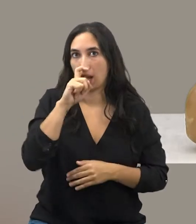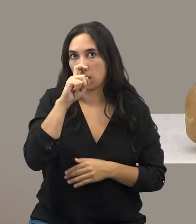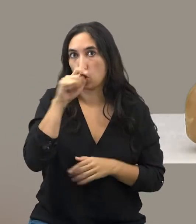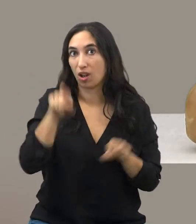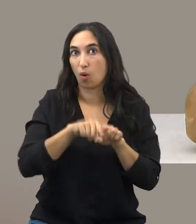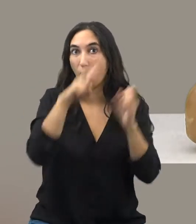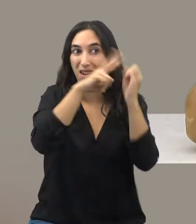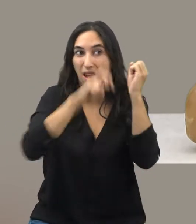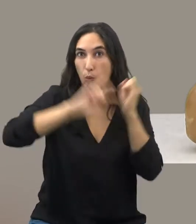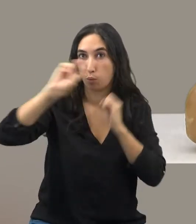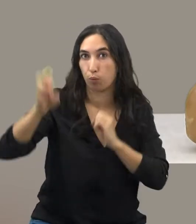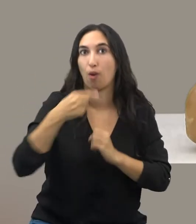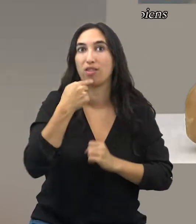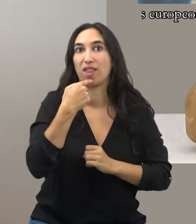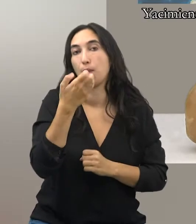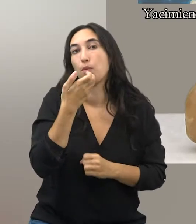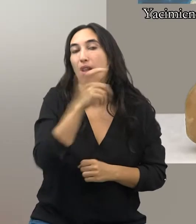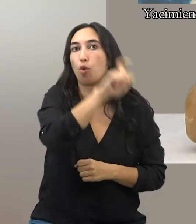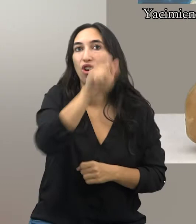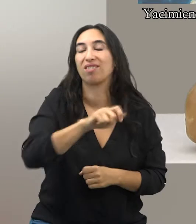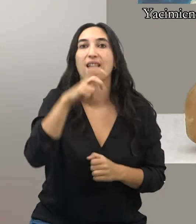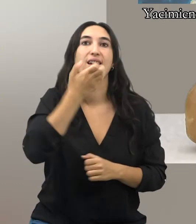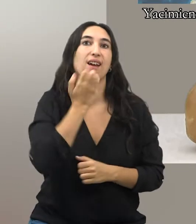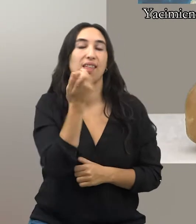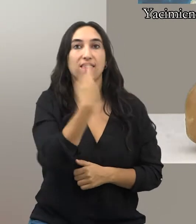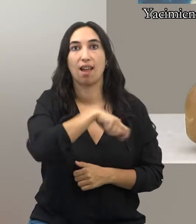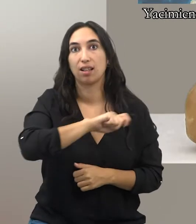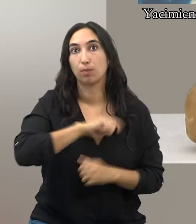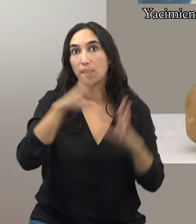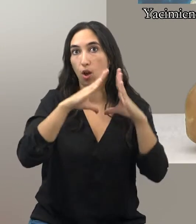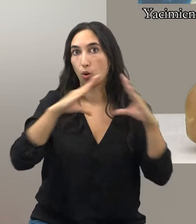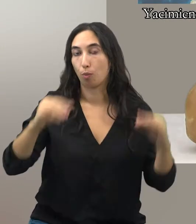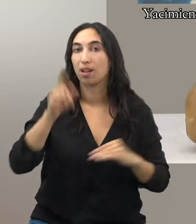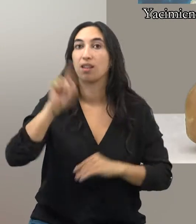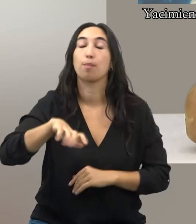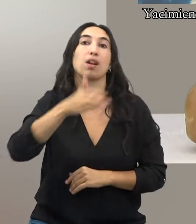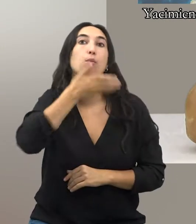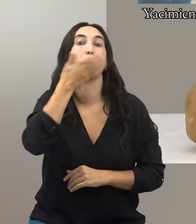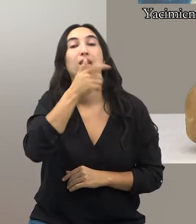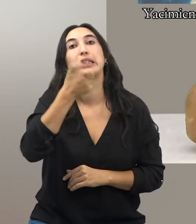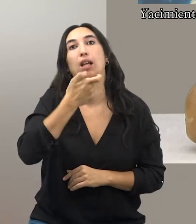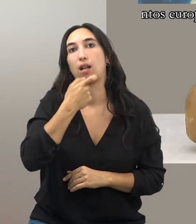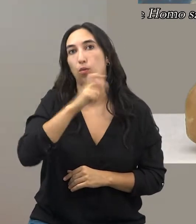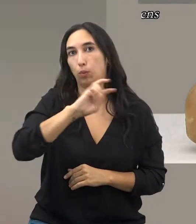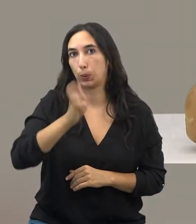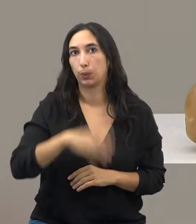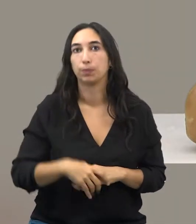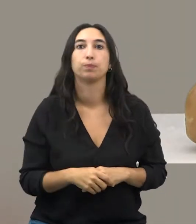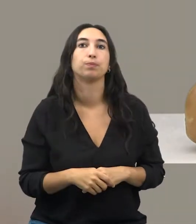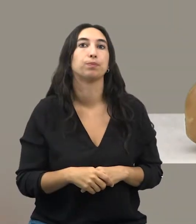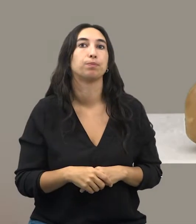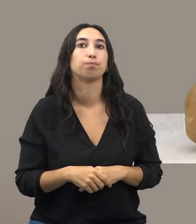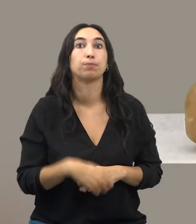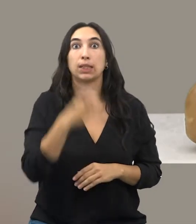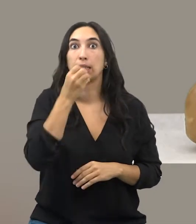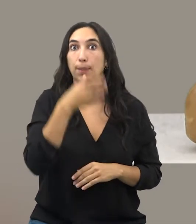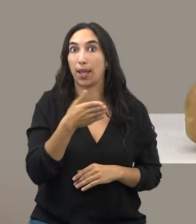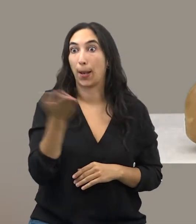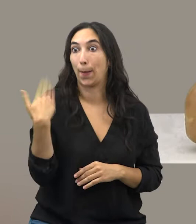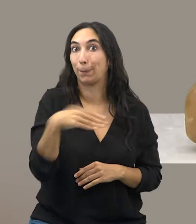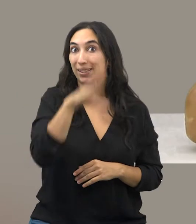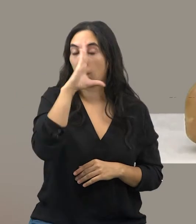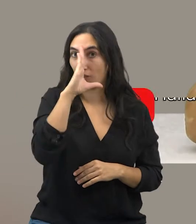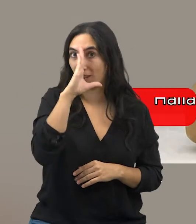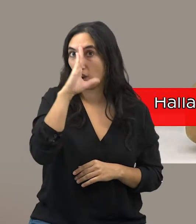años, tal y como se desprende de varios yacimientos de Italia, Grecia, España, Rumanía, República Checa o el Reino Unido. Pues bien,